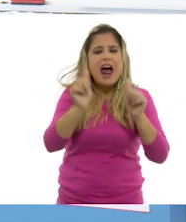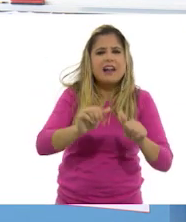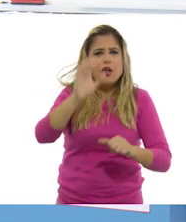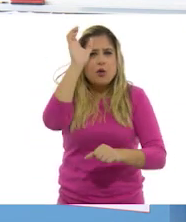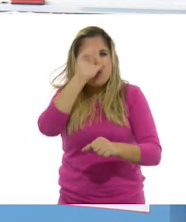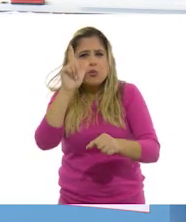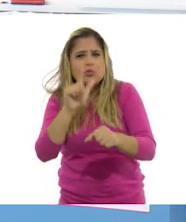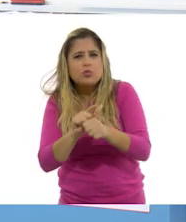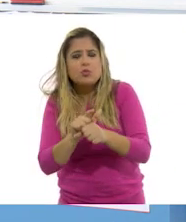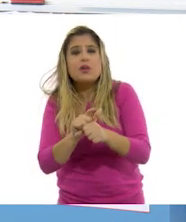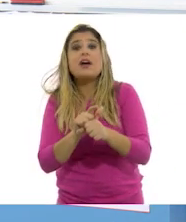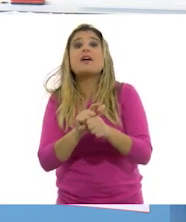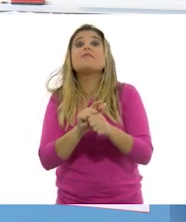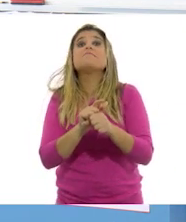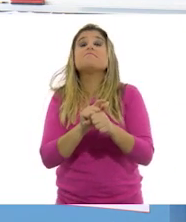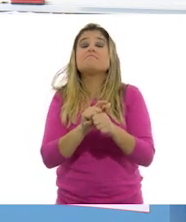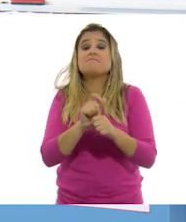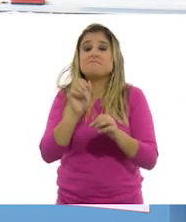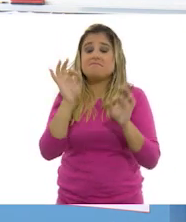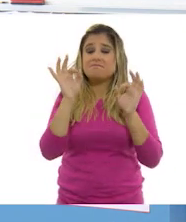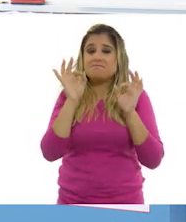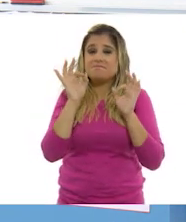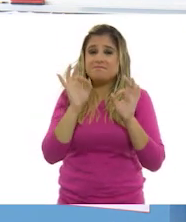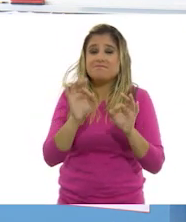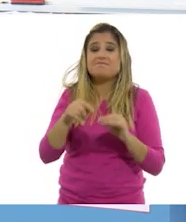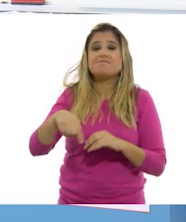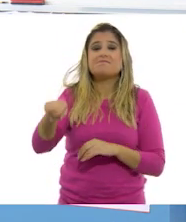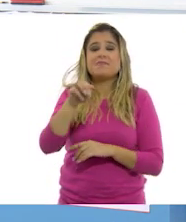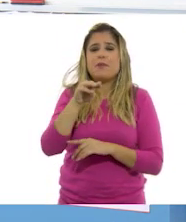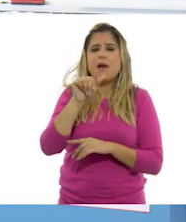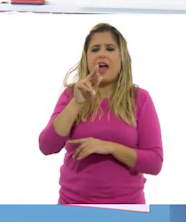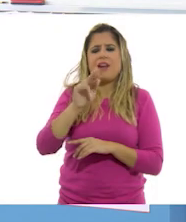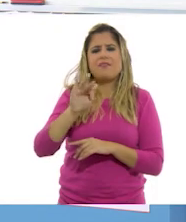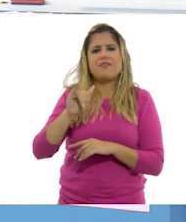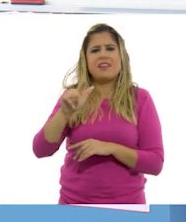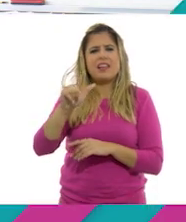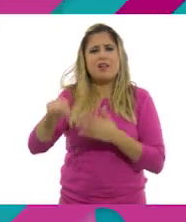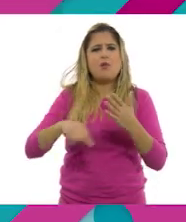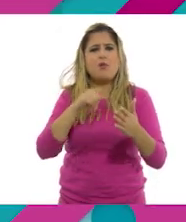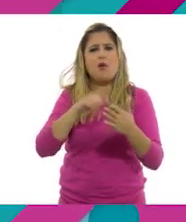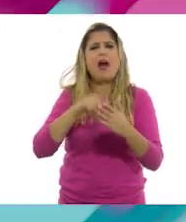cultura, concretamente de Costa de Marfil. Adelante.